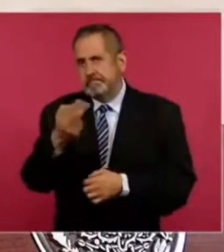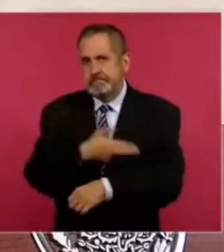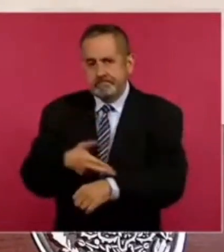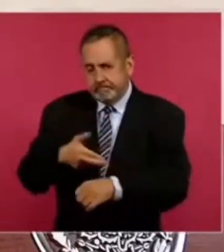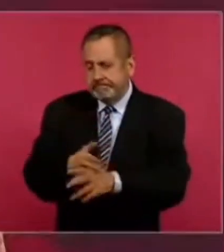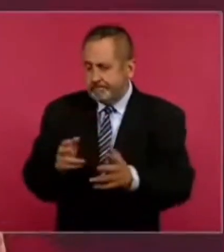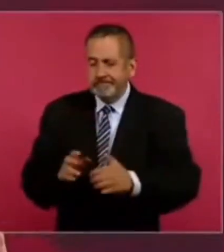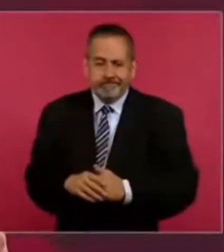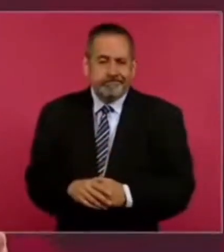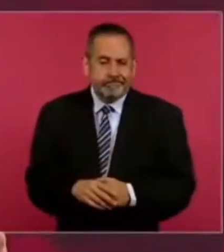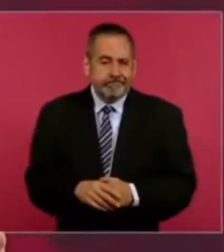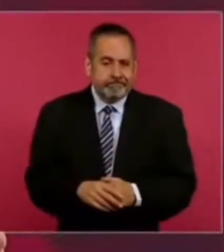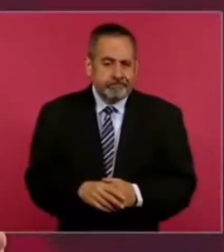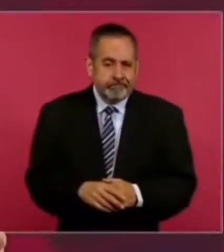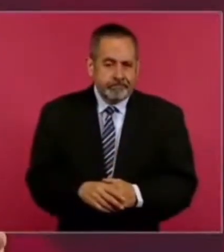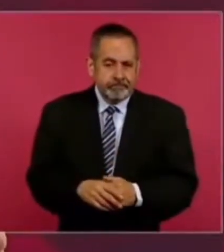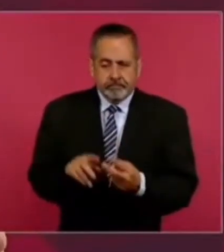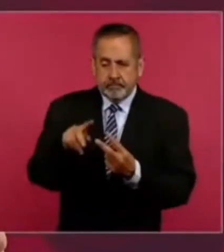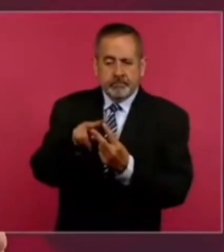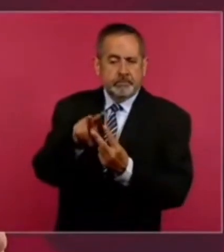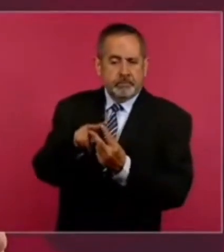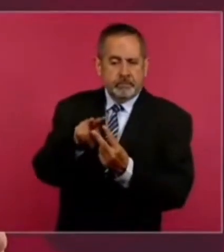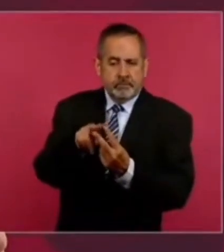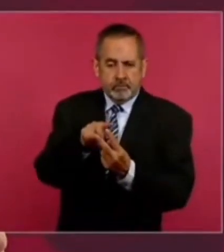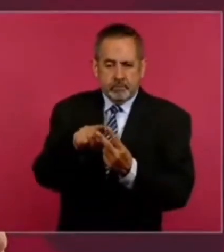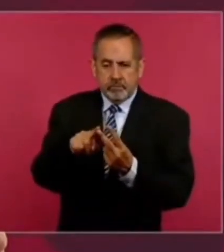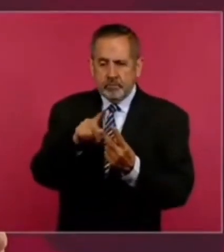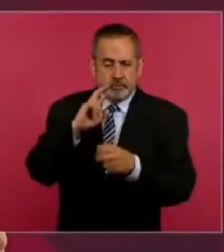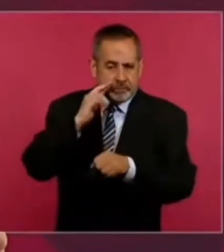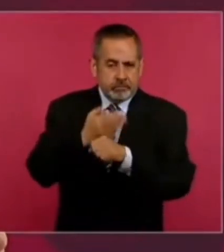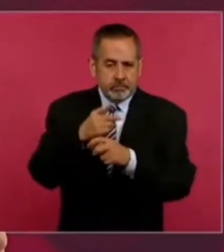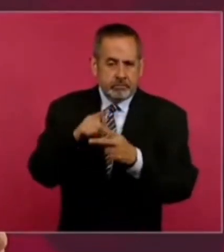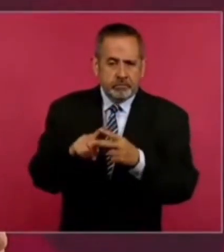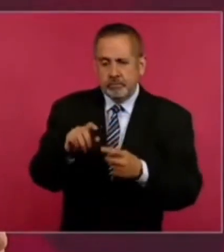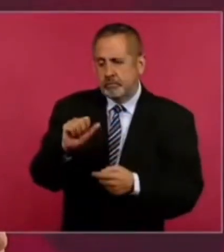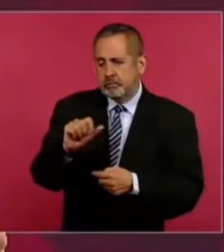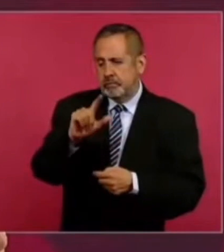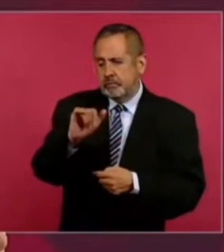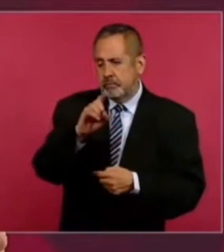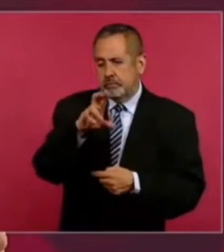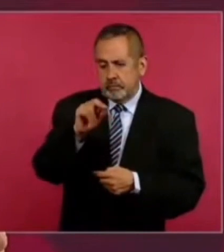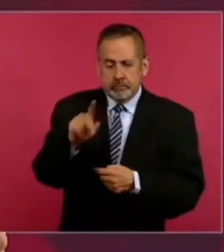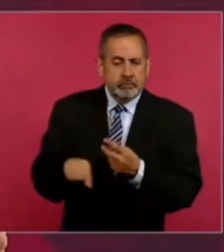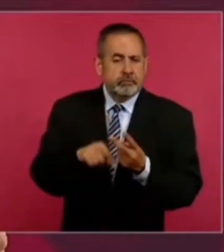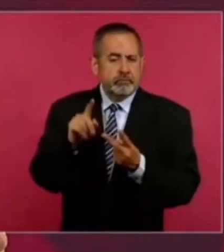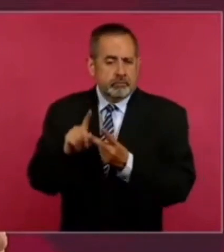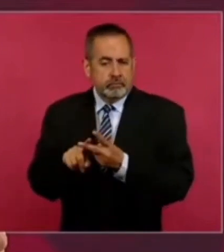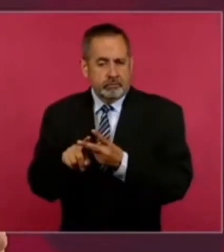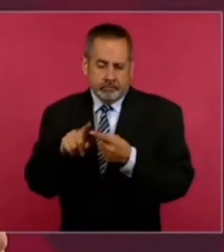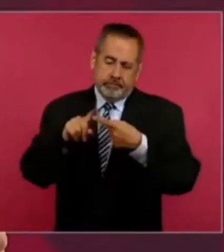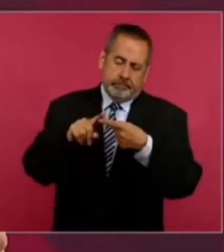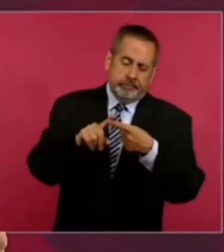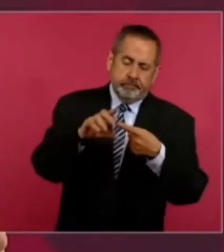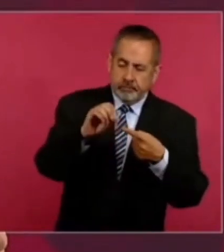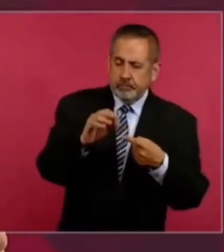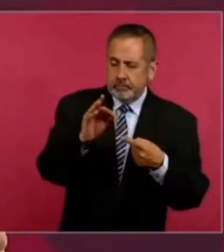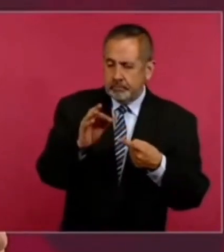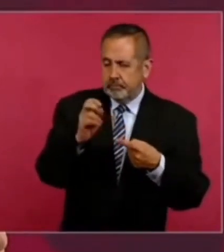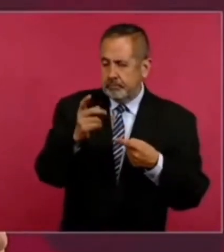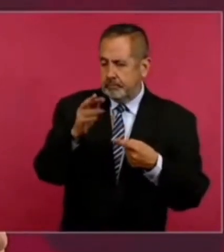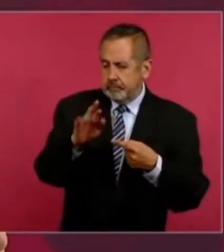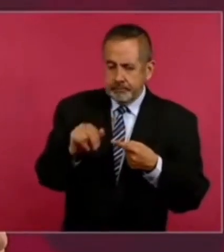Ahí los dos servidores públicos responsables, Alejandro Sbarch de COFEPRIS